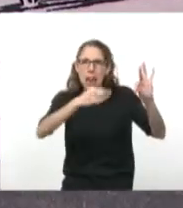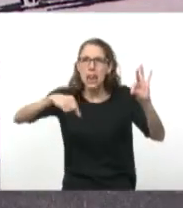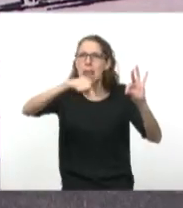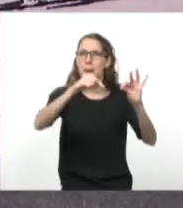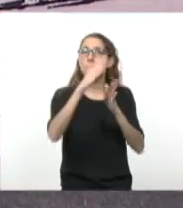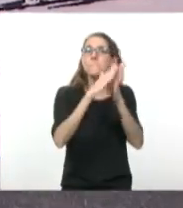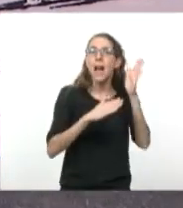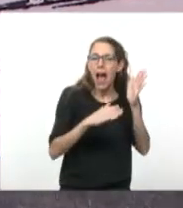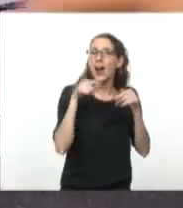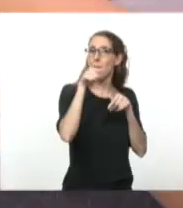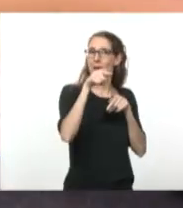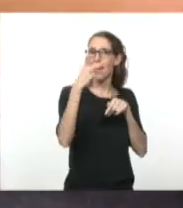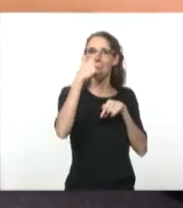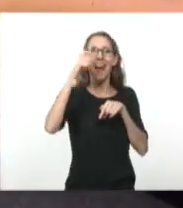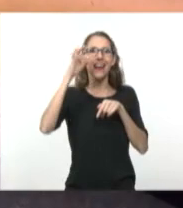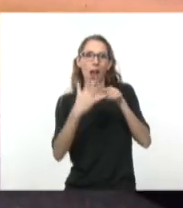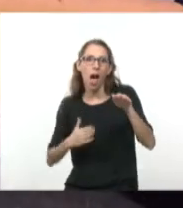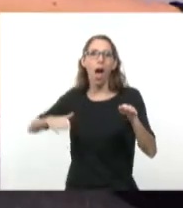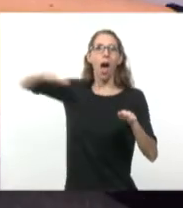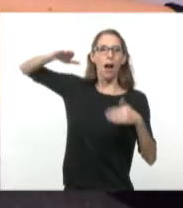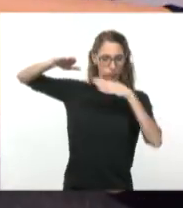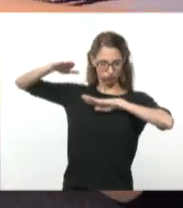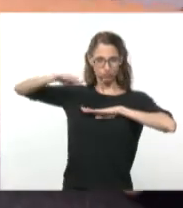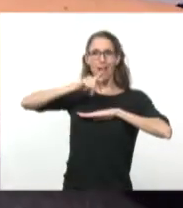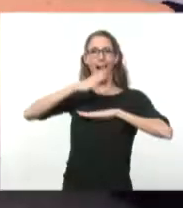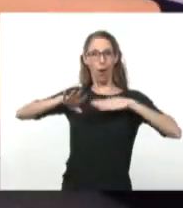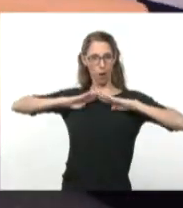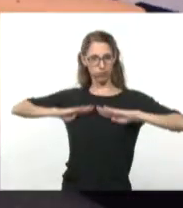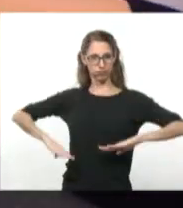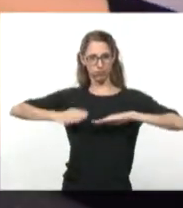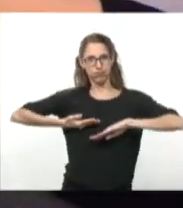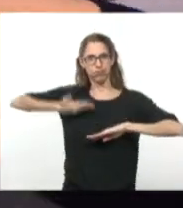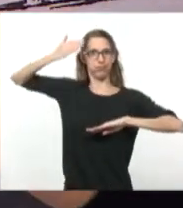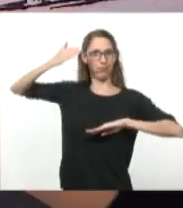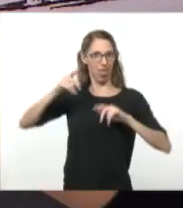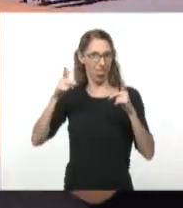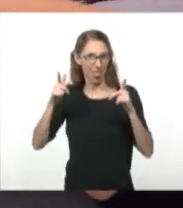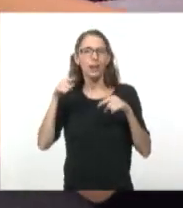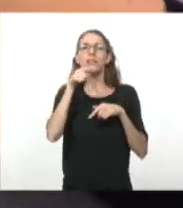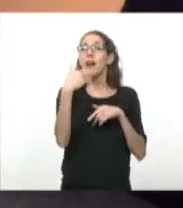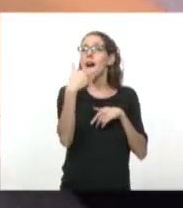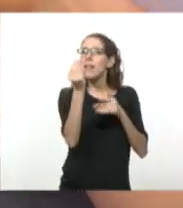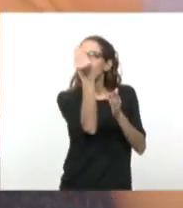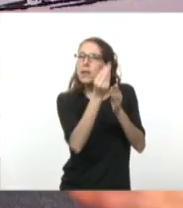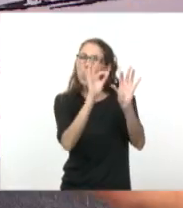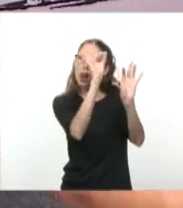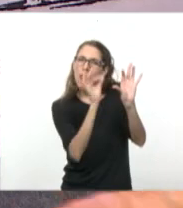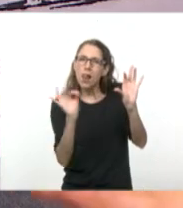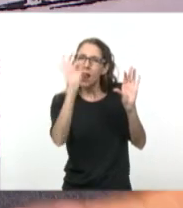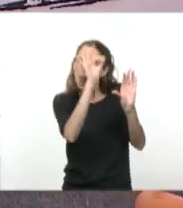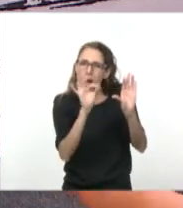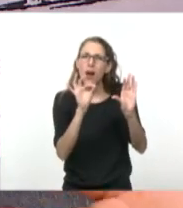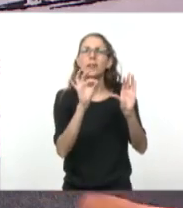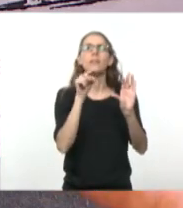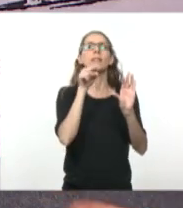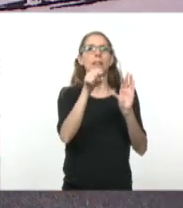saliendo del agua. Entonces, fíjate que la línea, lo que está haciendo acá, es reforzar el punto que decíamos